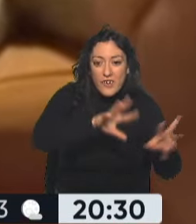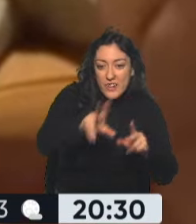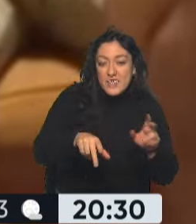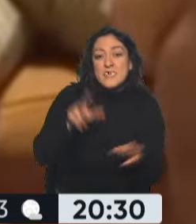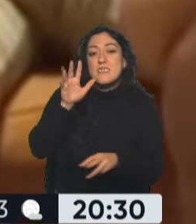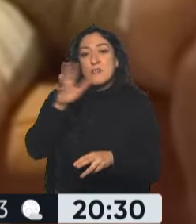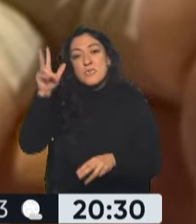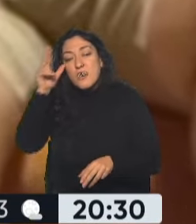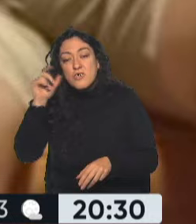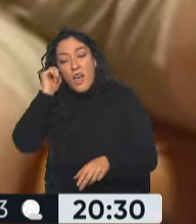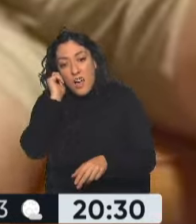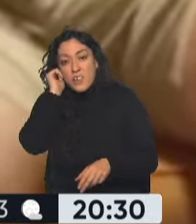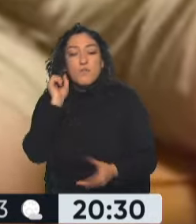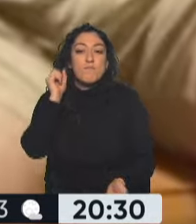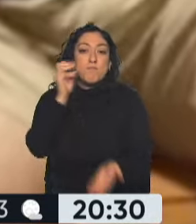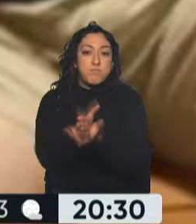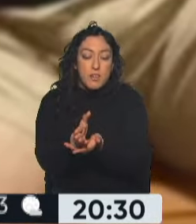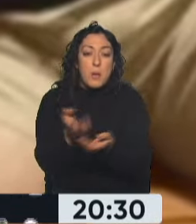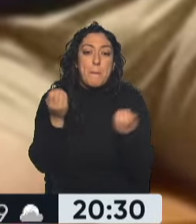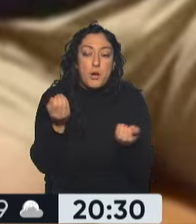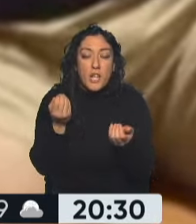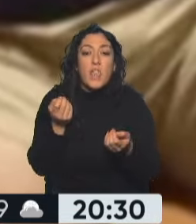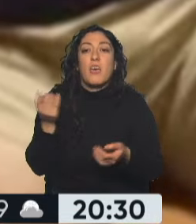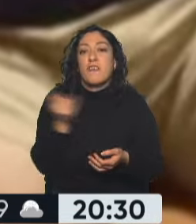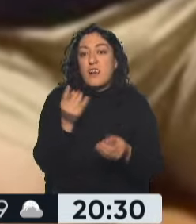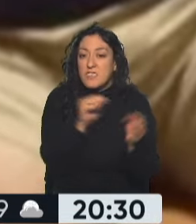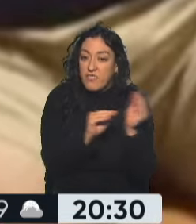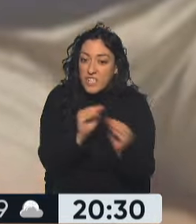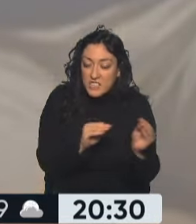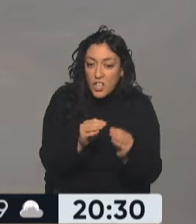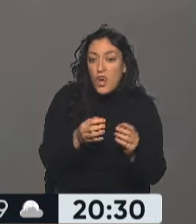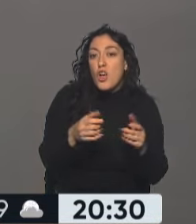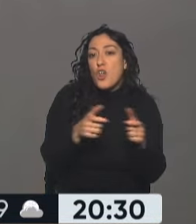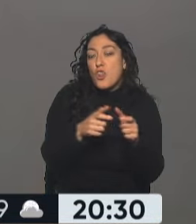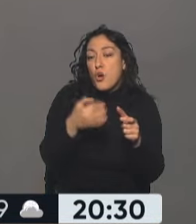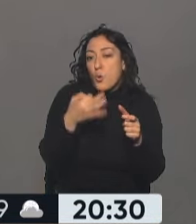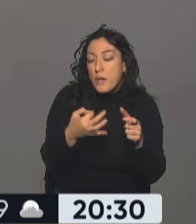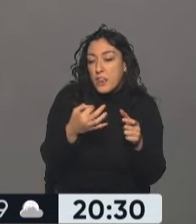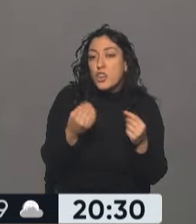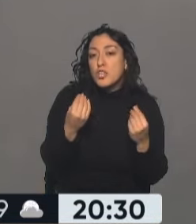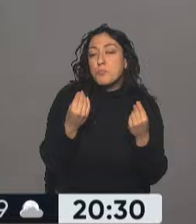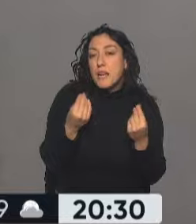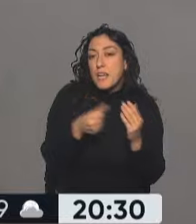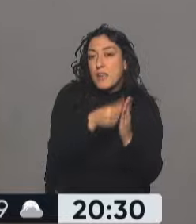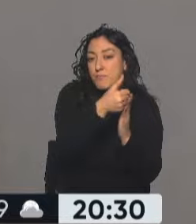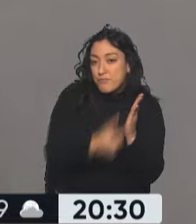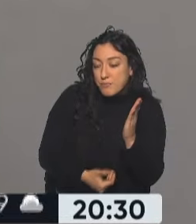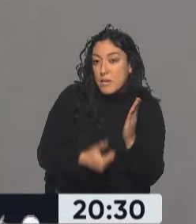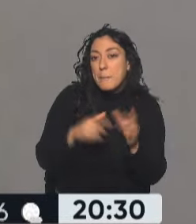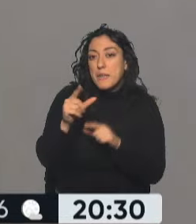años, con una condena reciente por falsificar documentos para quedarse con una propiedad en Mercedes.